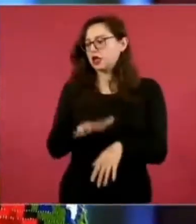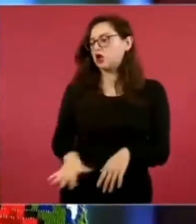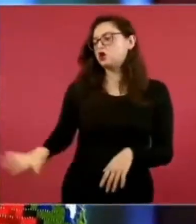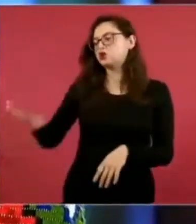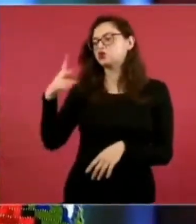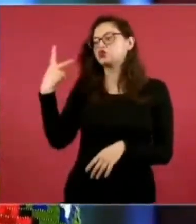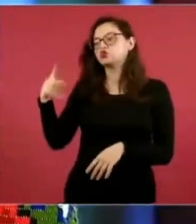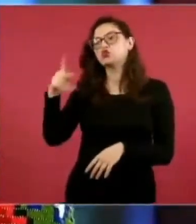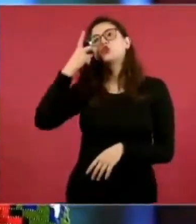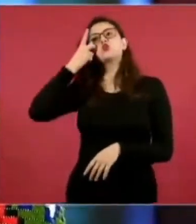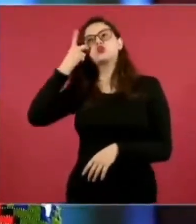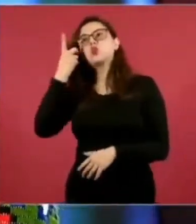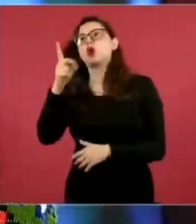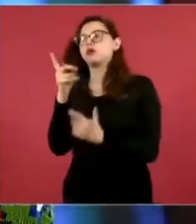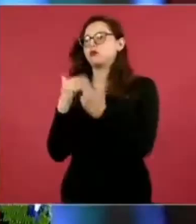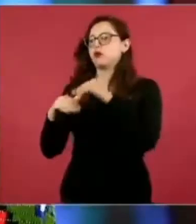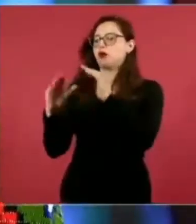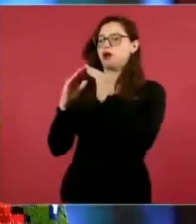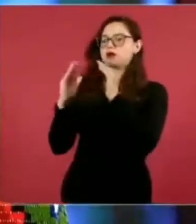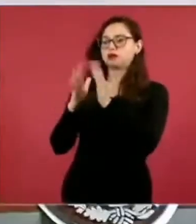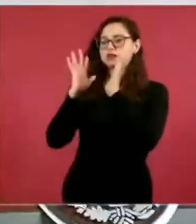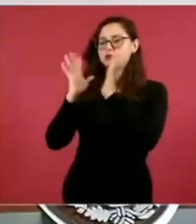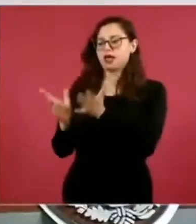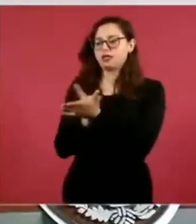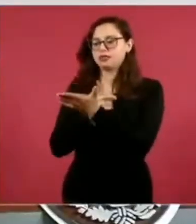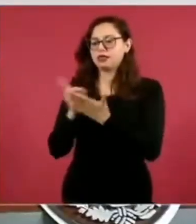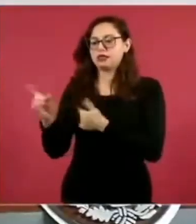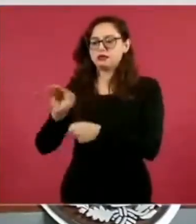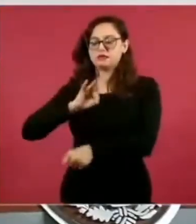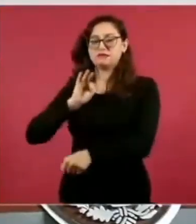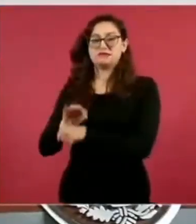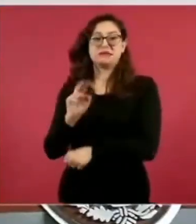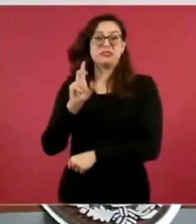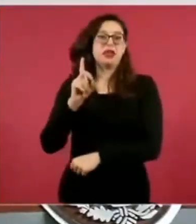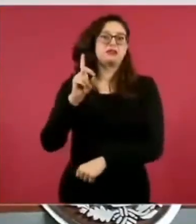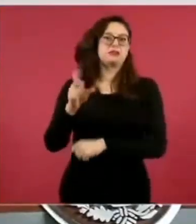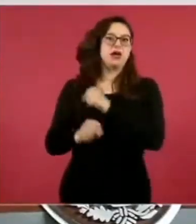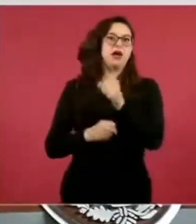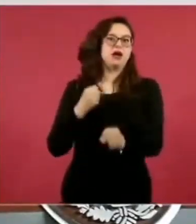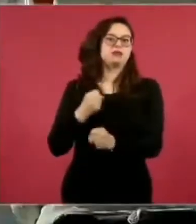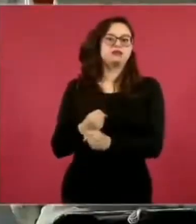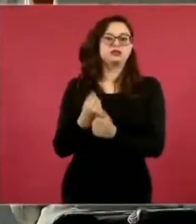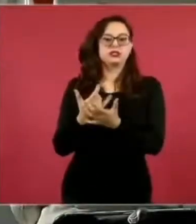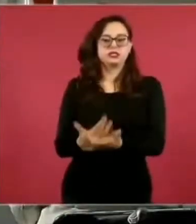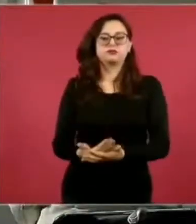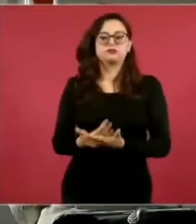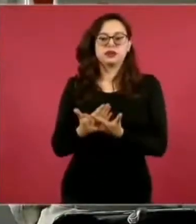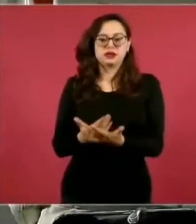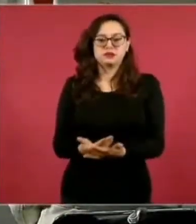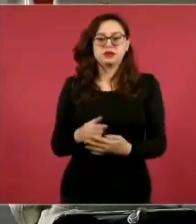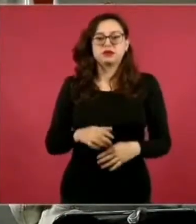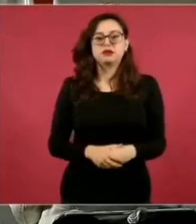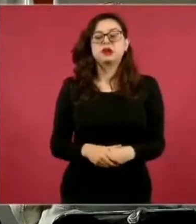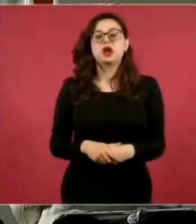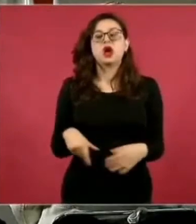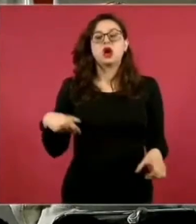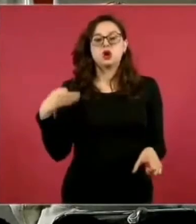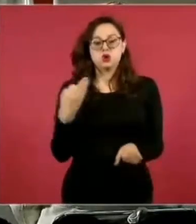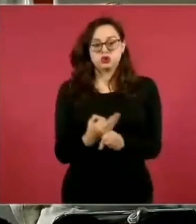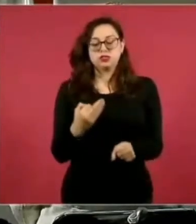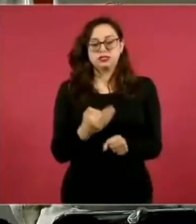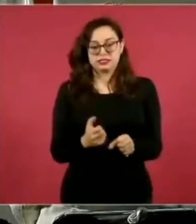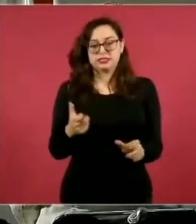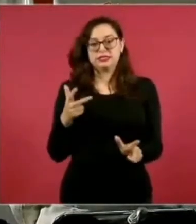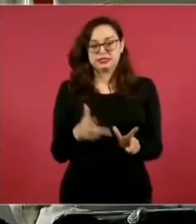un derecho que se le había negado por más de tres décadas. Pero recorramos el tren rápidamente, siguiendo la ruta